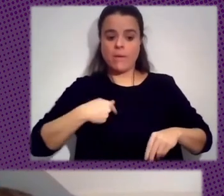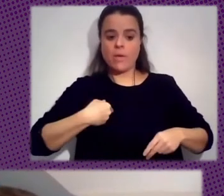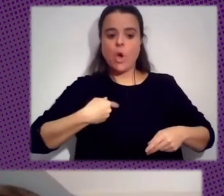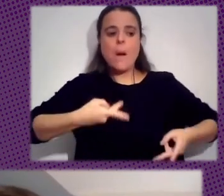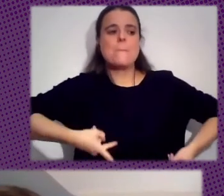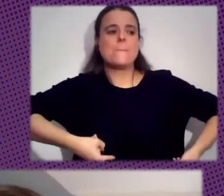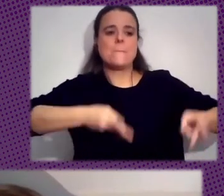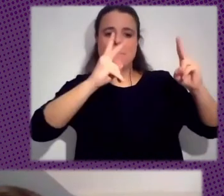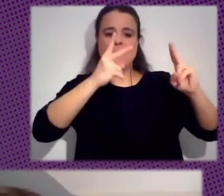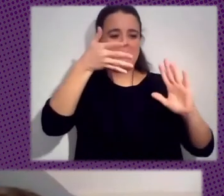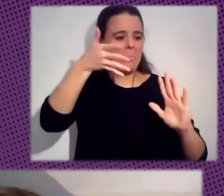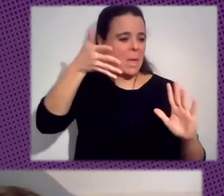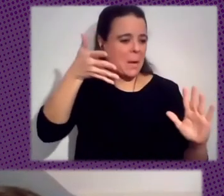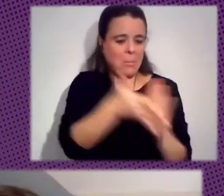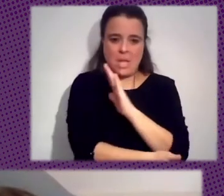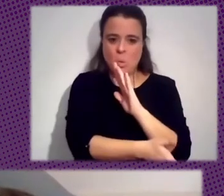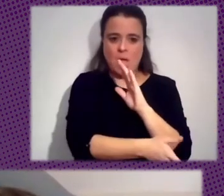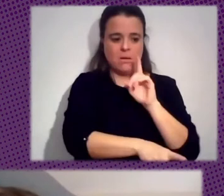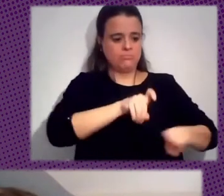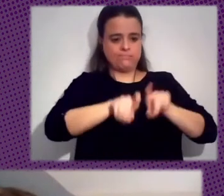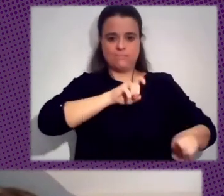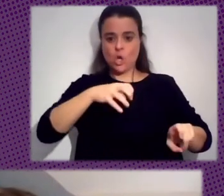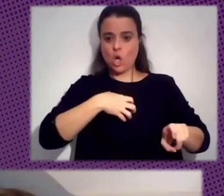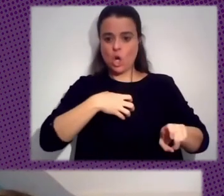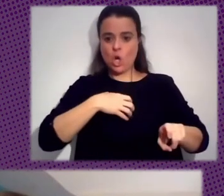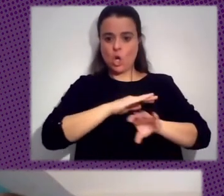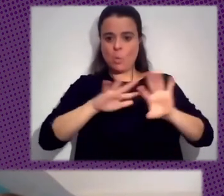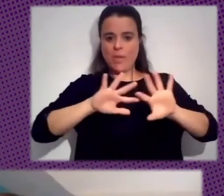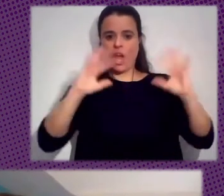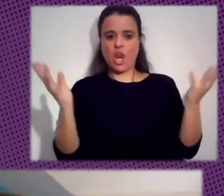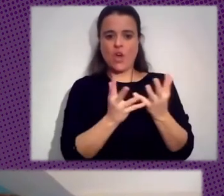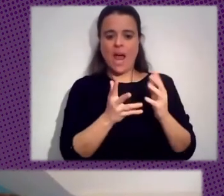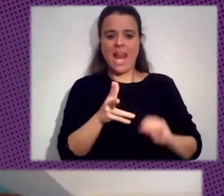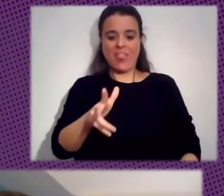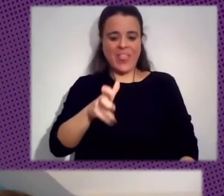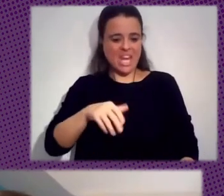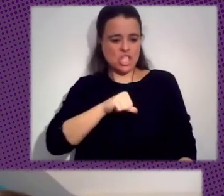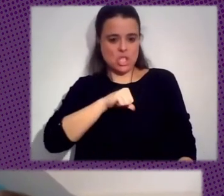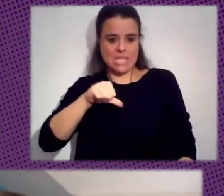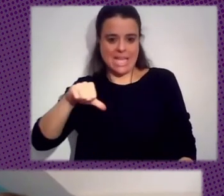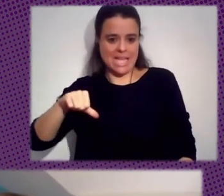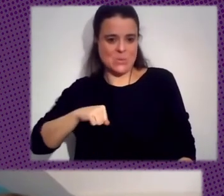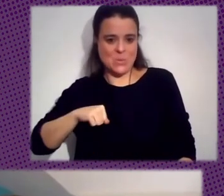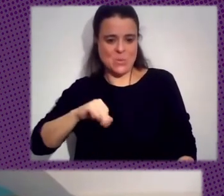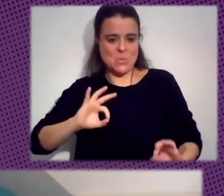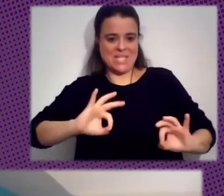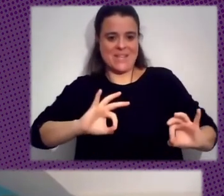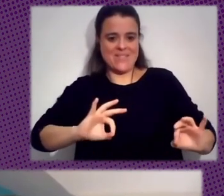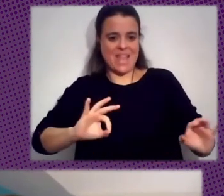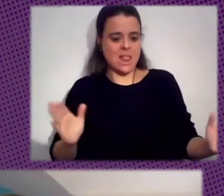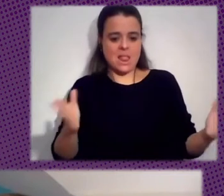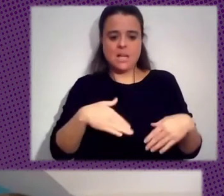Perpetua Irrevocable Global Sin Derechos A Regalías Y Sin Derechos De Exclusividad Para Reproducir Adaptar